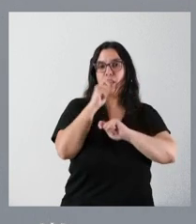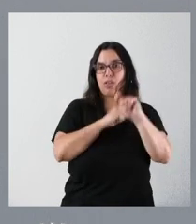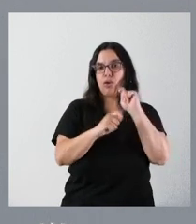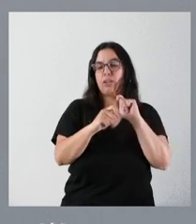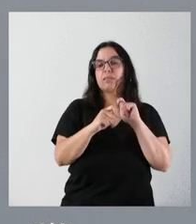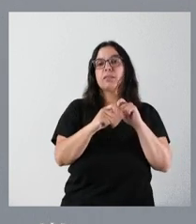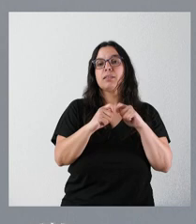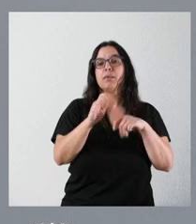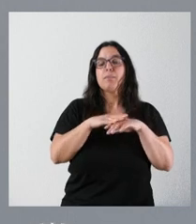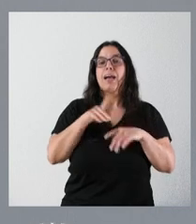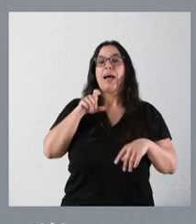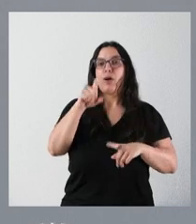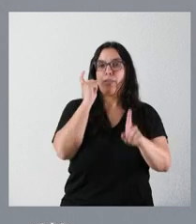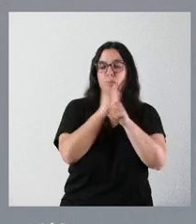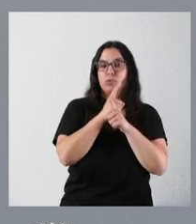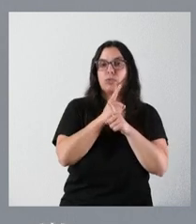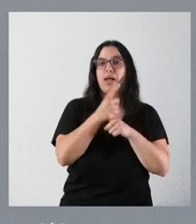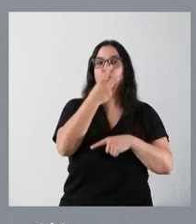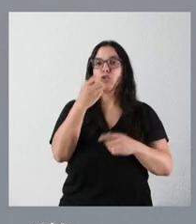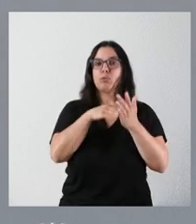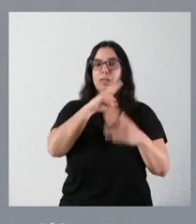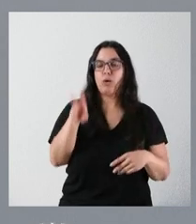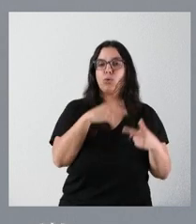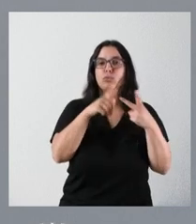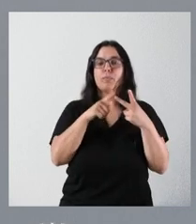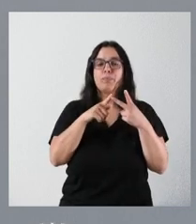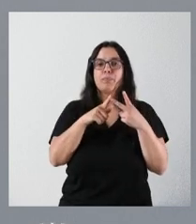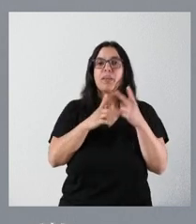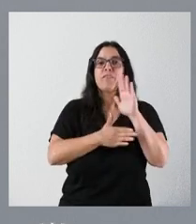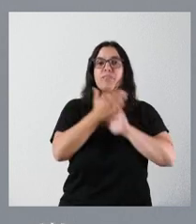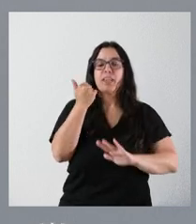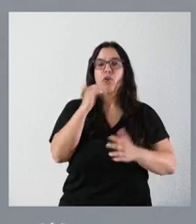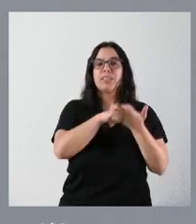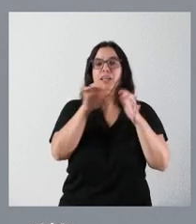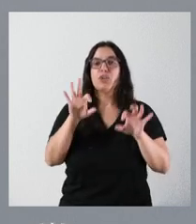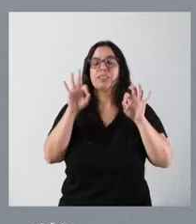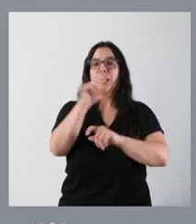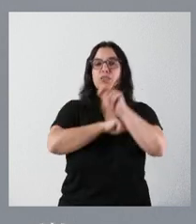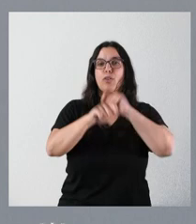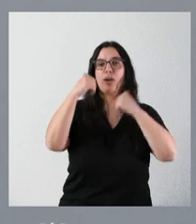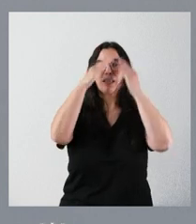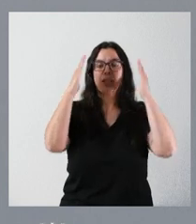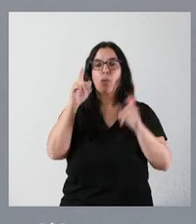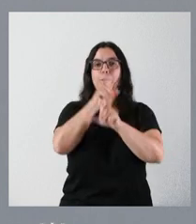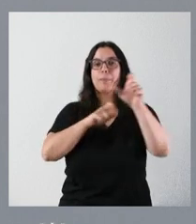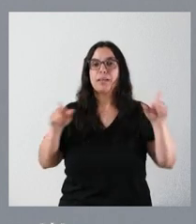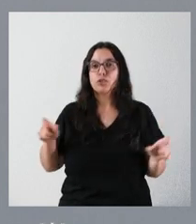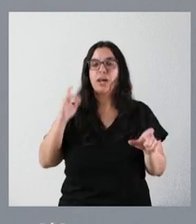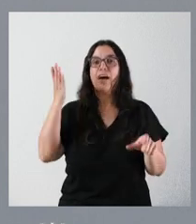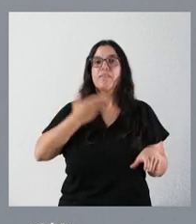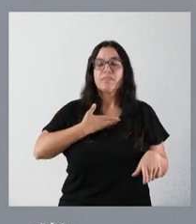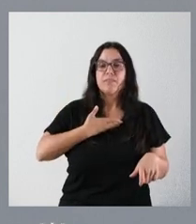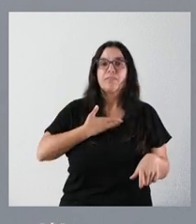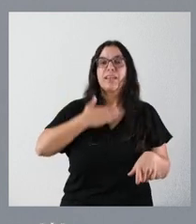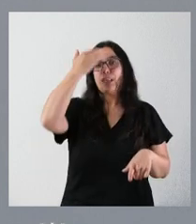Para la Asociación Española contra el Cáncer, 200.000 euros. Para la Federación de Castilla y León de Asociaciones de Atención a Personas Afectadas de